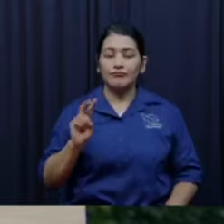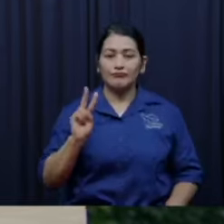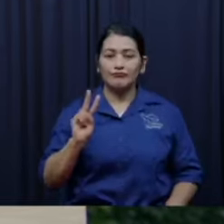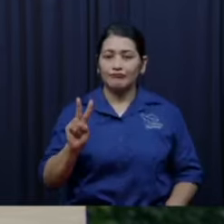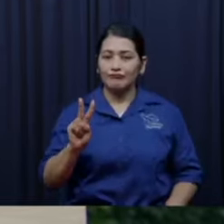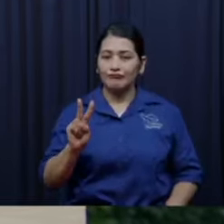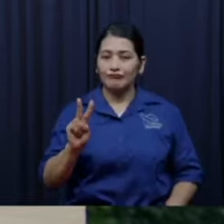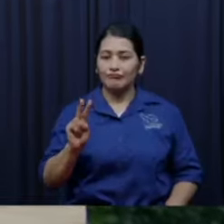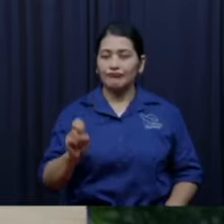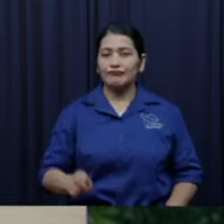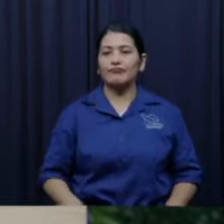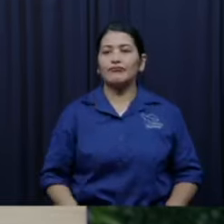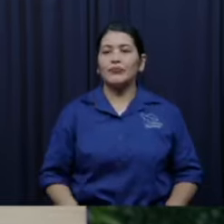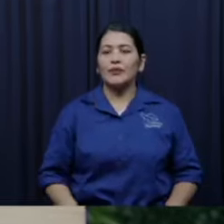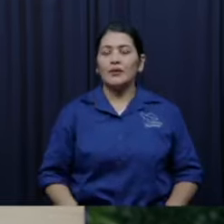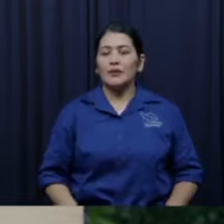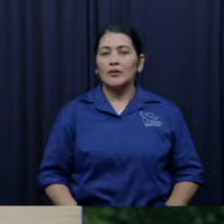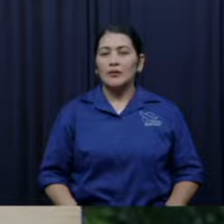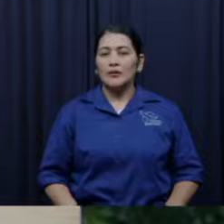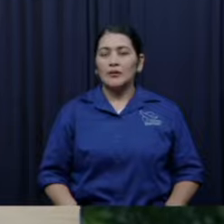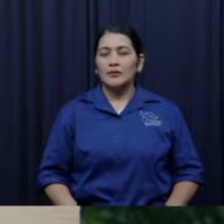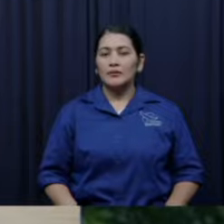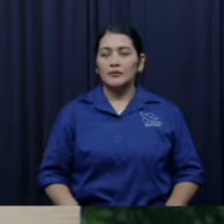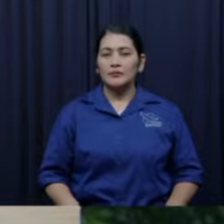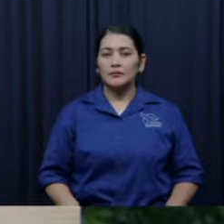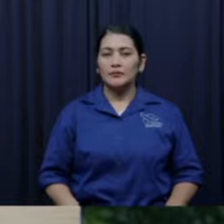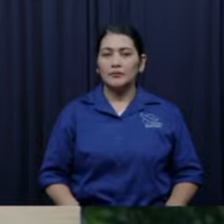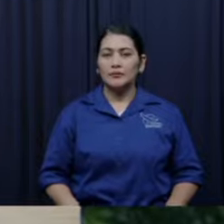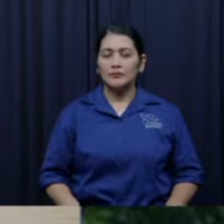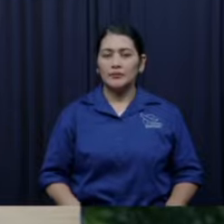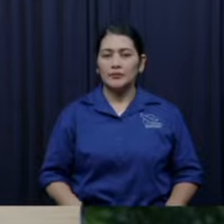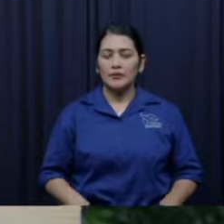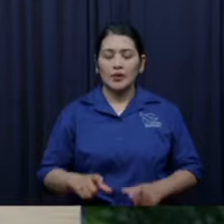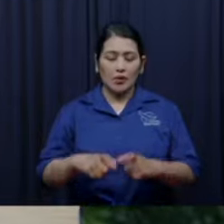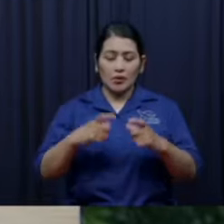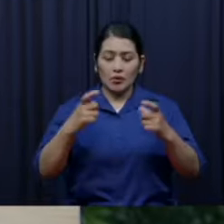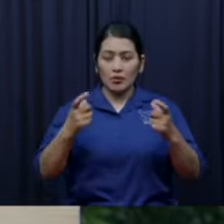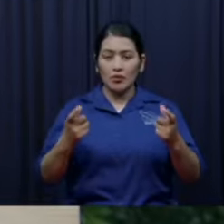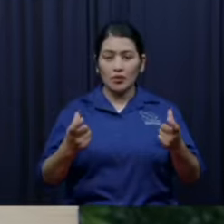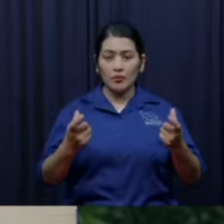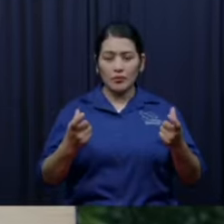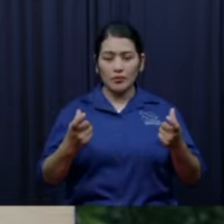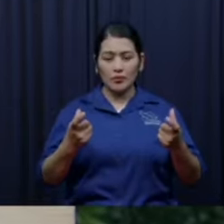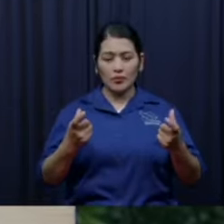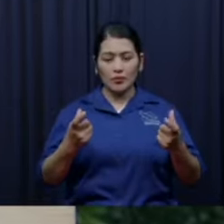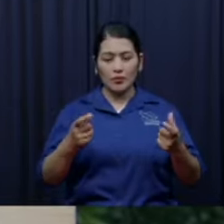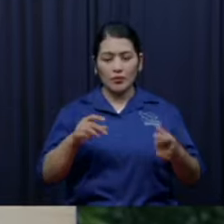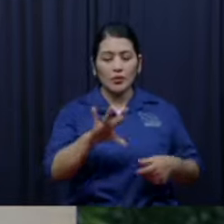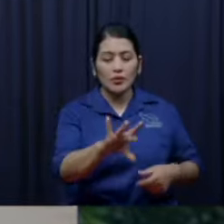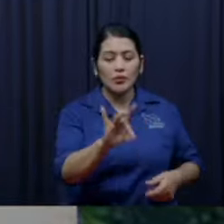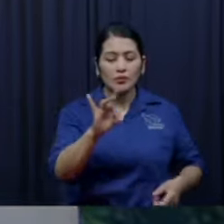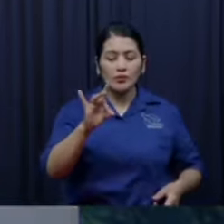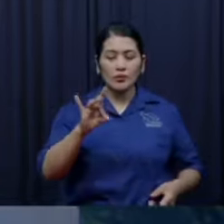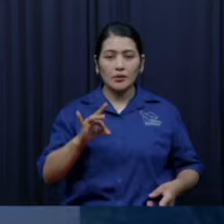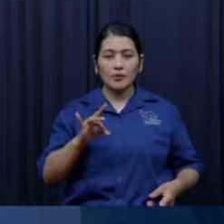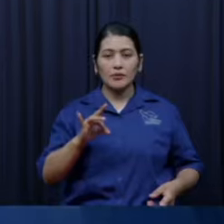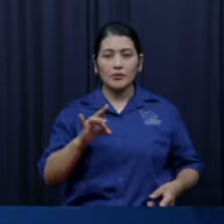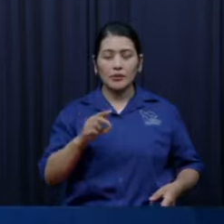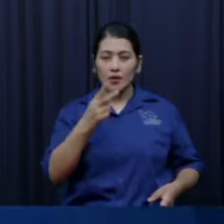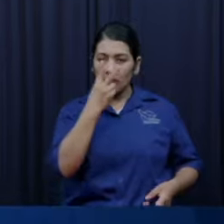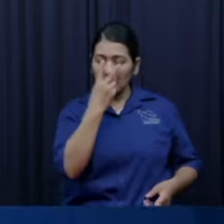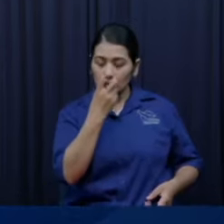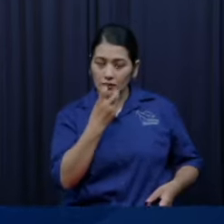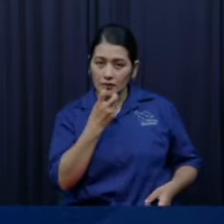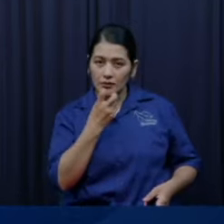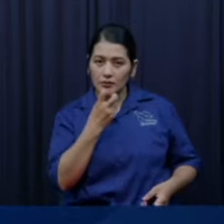ok que como se descubren a los ciegos aborrecen el conocimiento eso ya lo